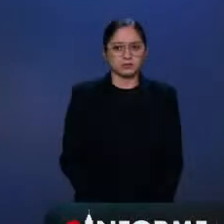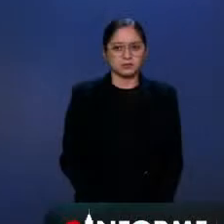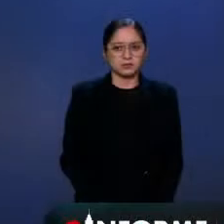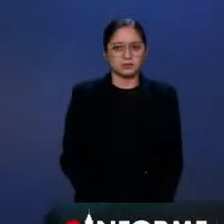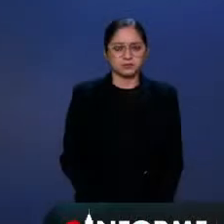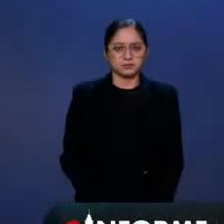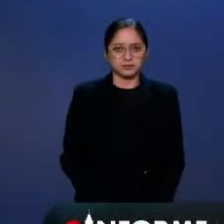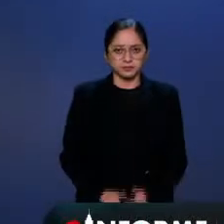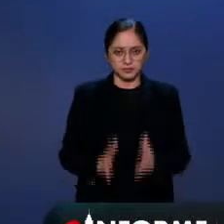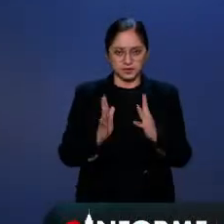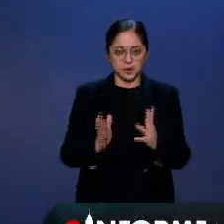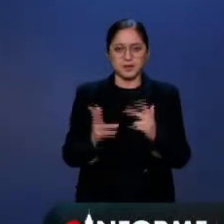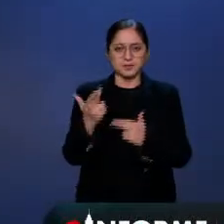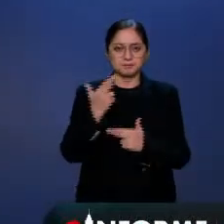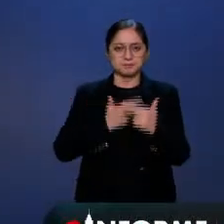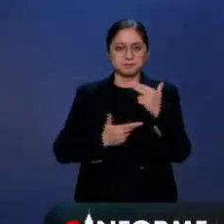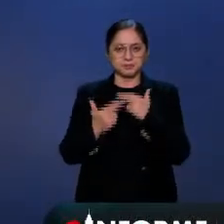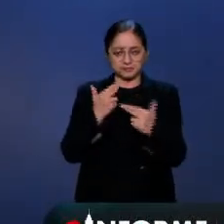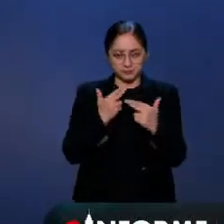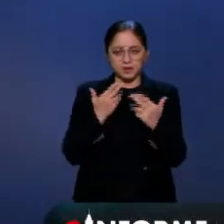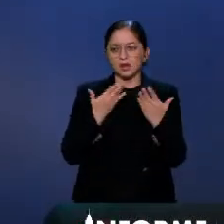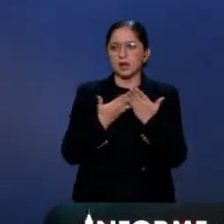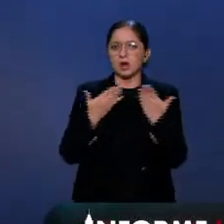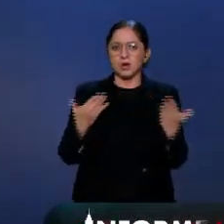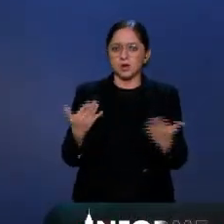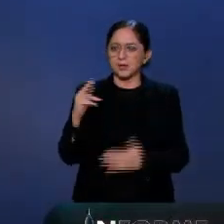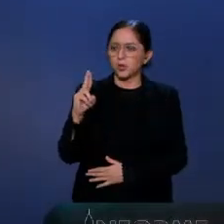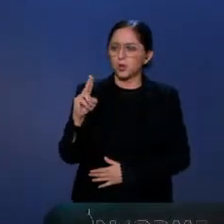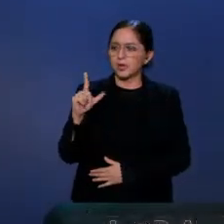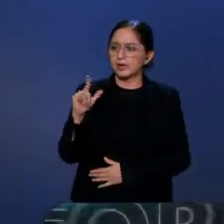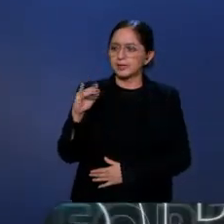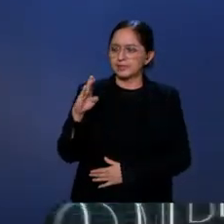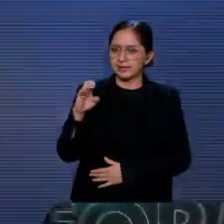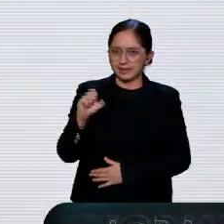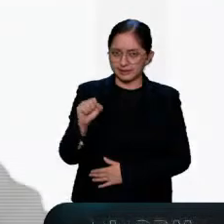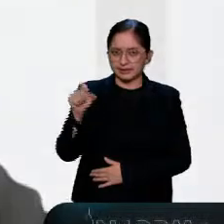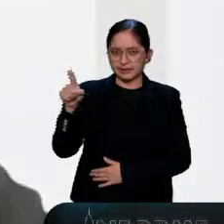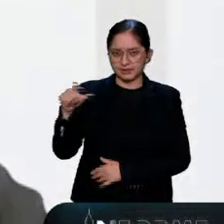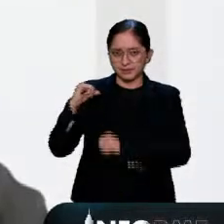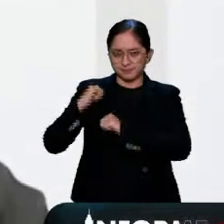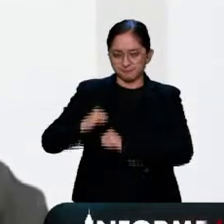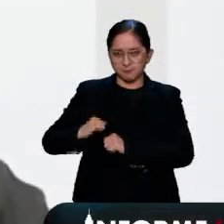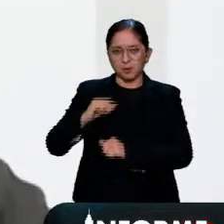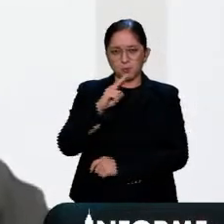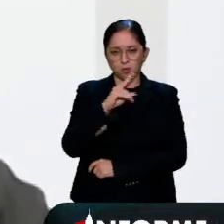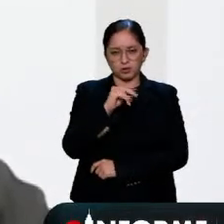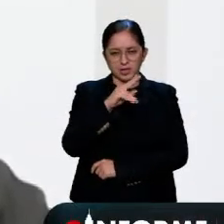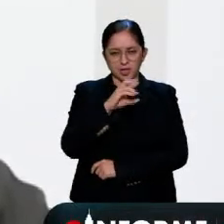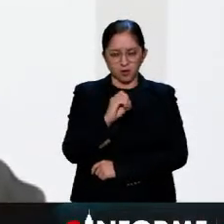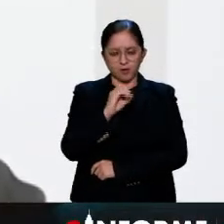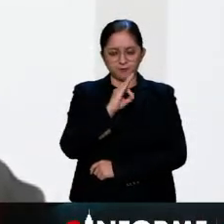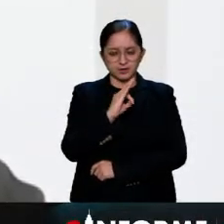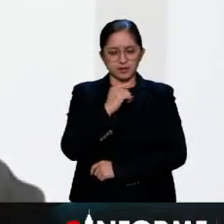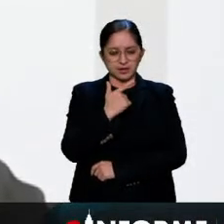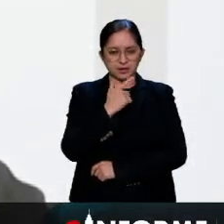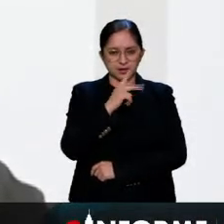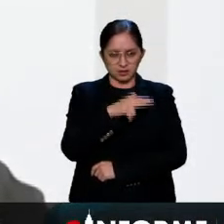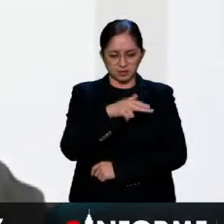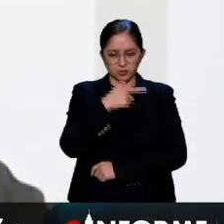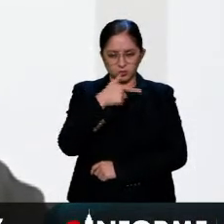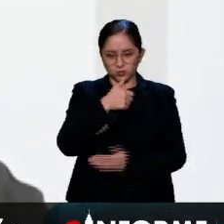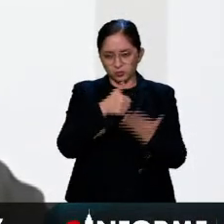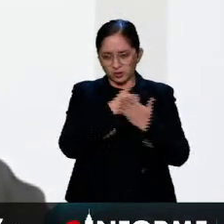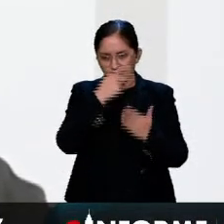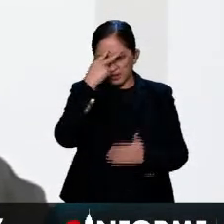Ya estamos de vuelta aquí en Informe Capital y le damos a conocer que Ulises Lara, vocero de la Fiscalía General de Justicia de la Ciudad de México, dio a conocer que la institución